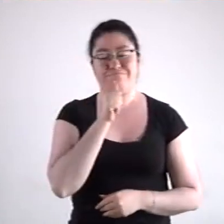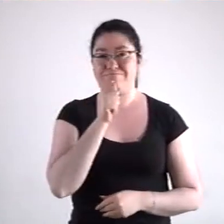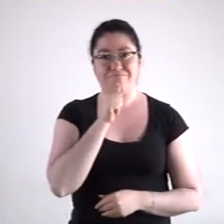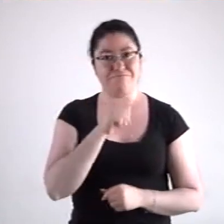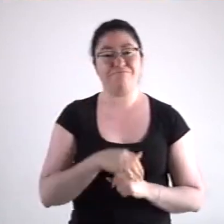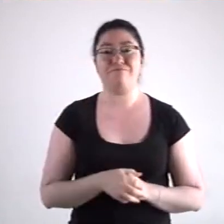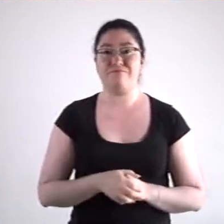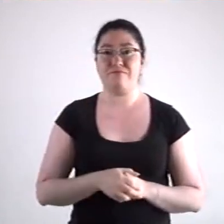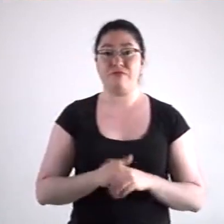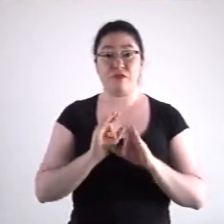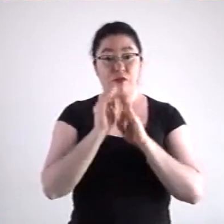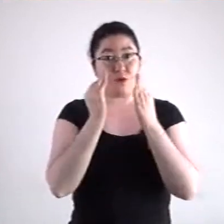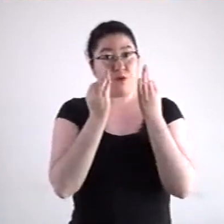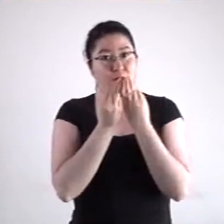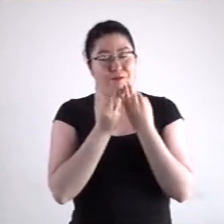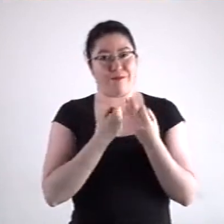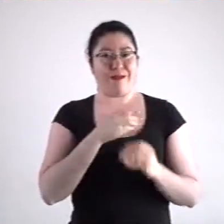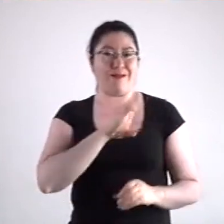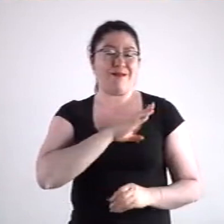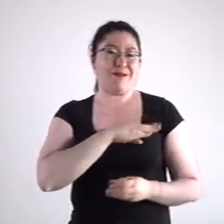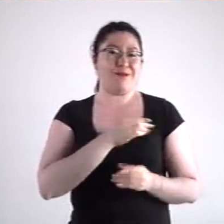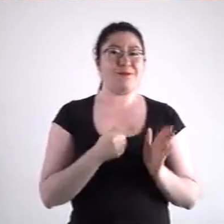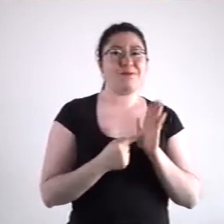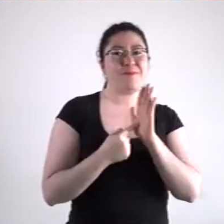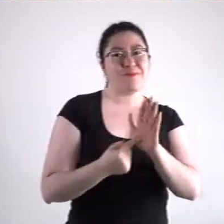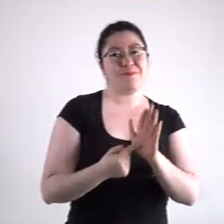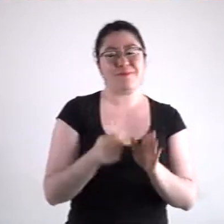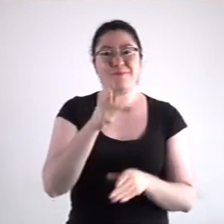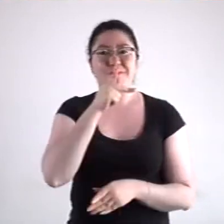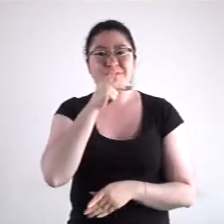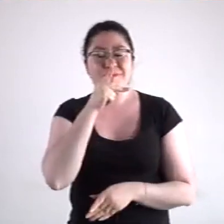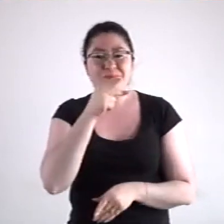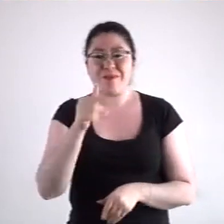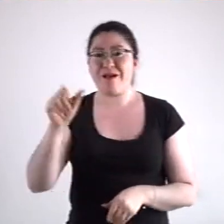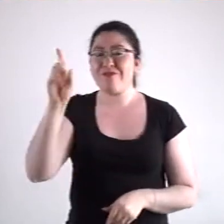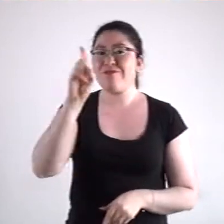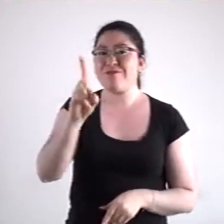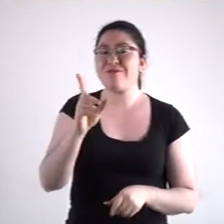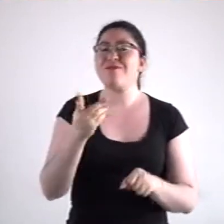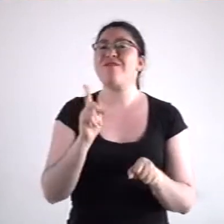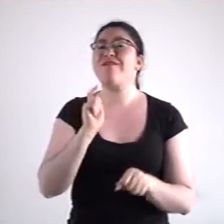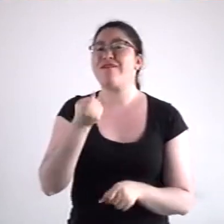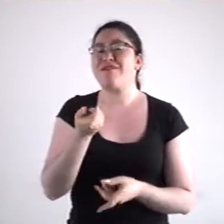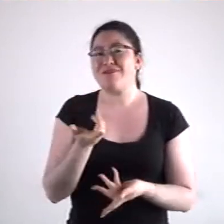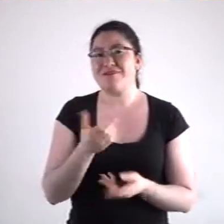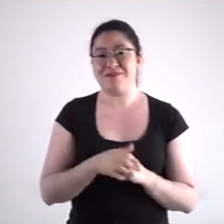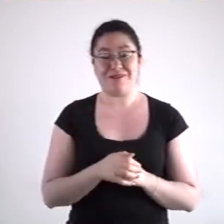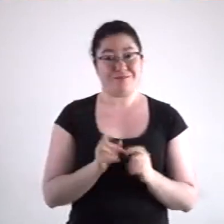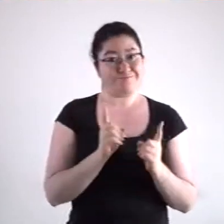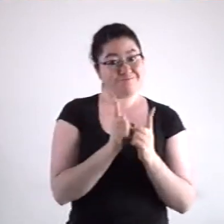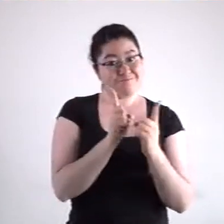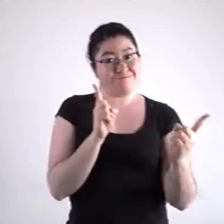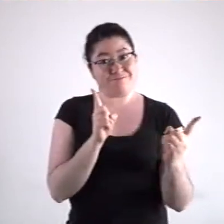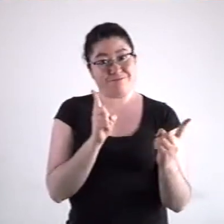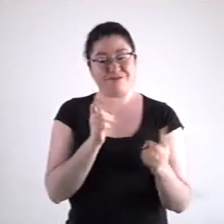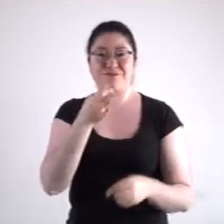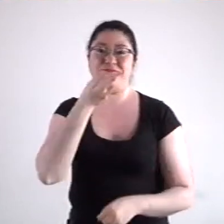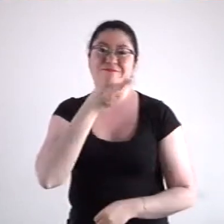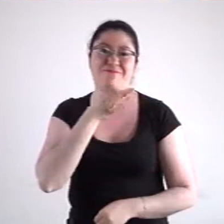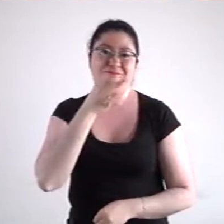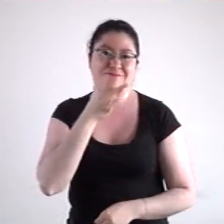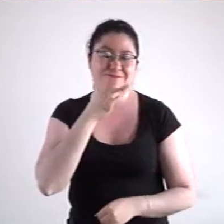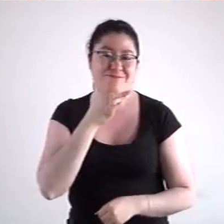familiares. Y la mejor forma de demostrarle el cariño a los padres este domingo es celebrando a sana distancia y